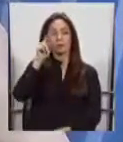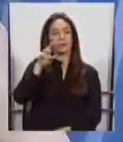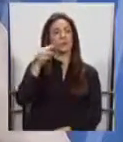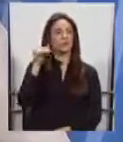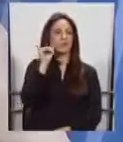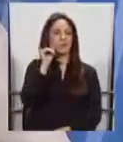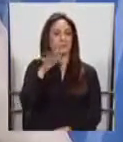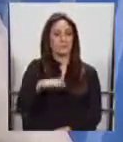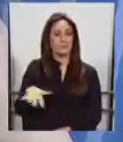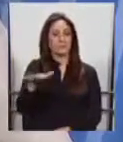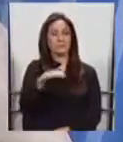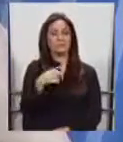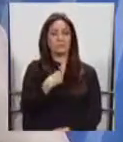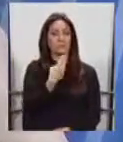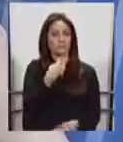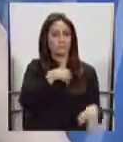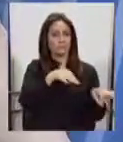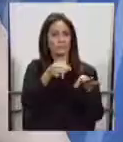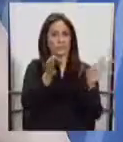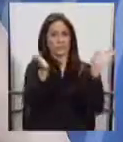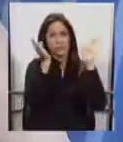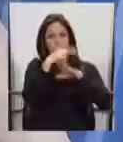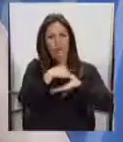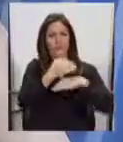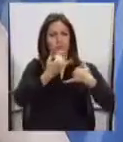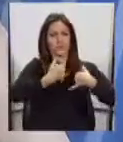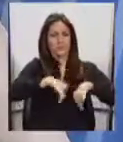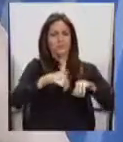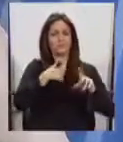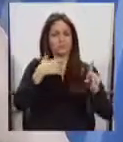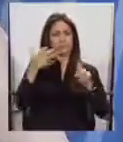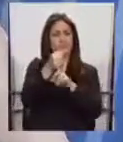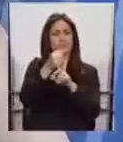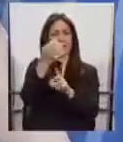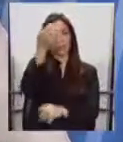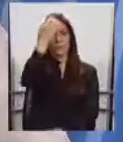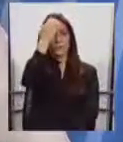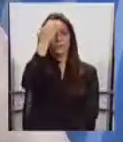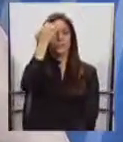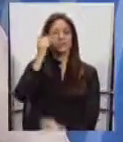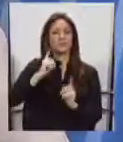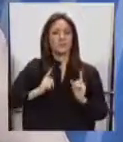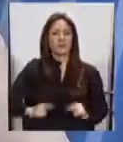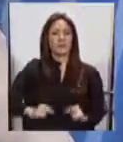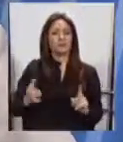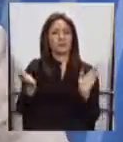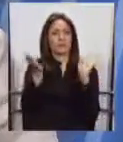donde destacó la gratuidad y los beneficios que se han logrado en la educación y también en la salud.